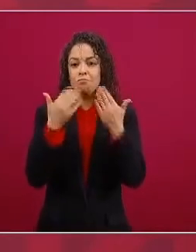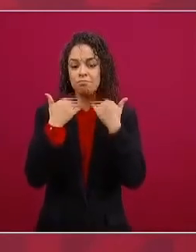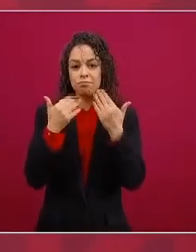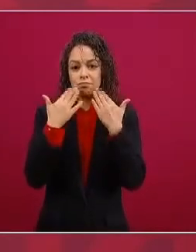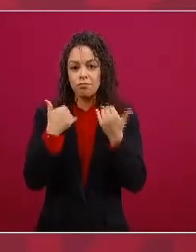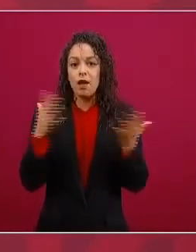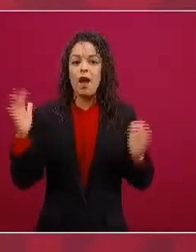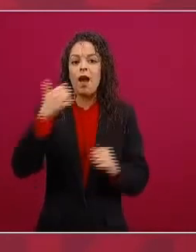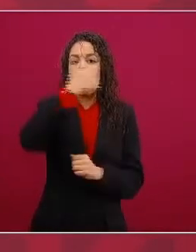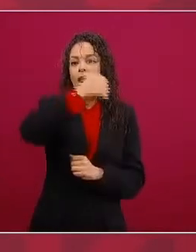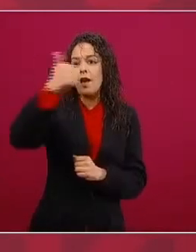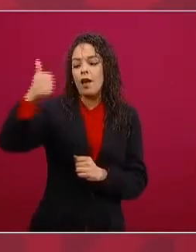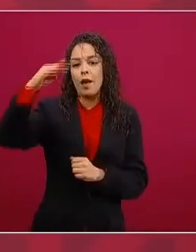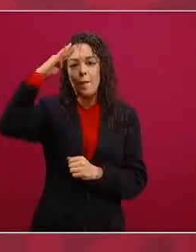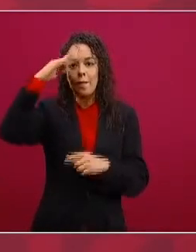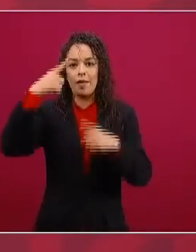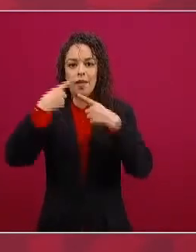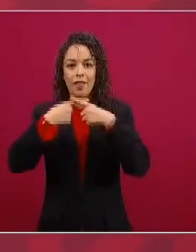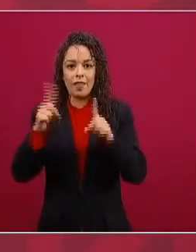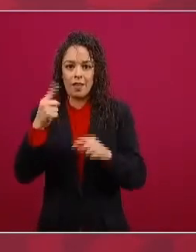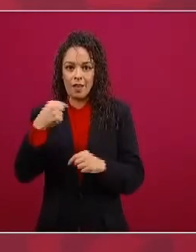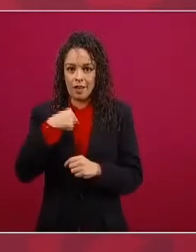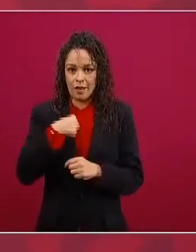tengo una responsabilidad